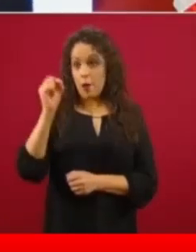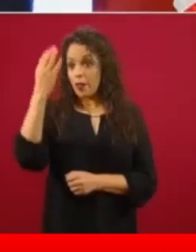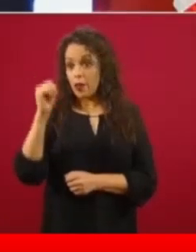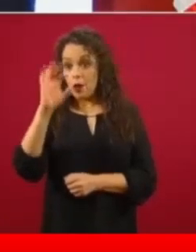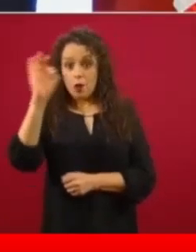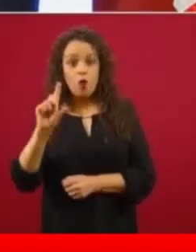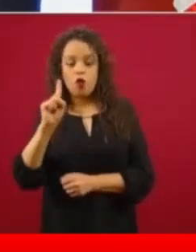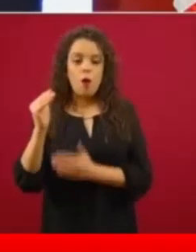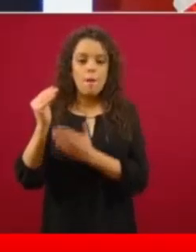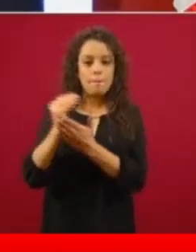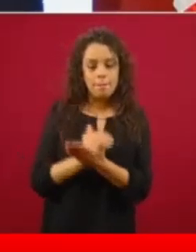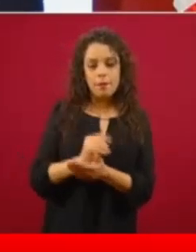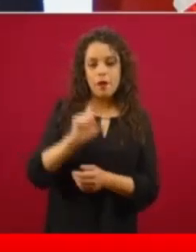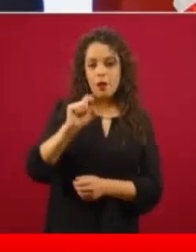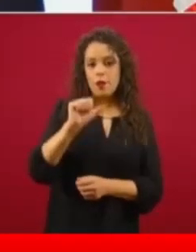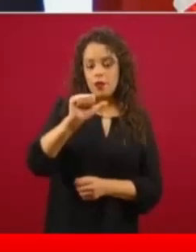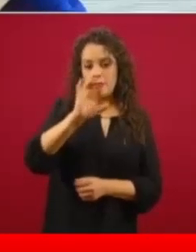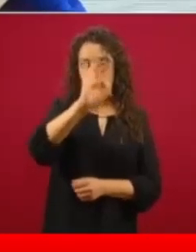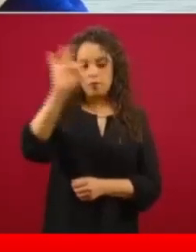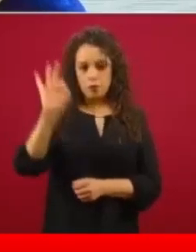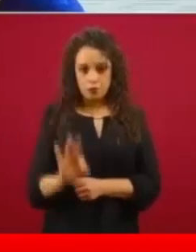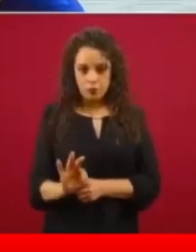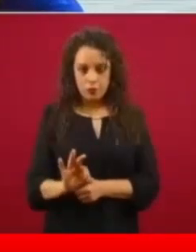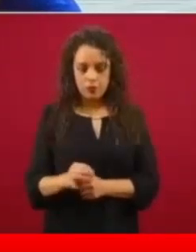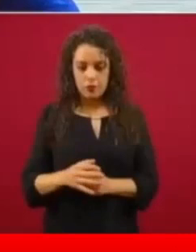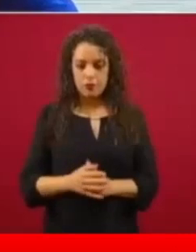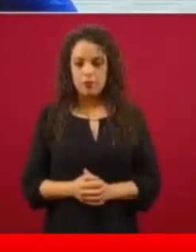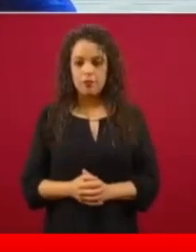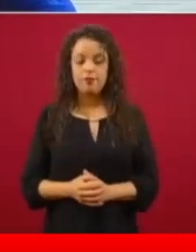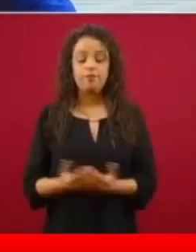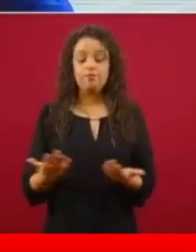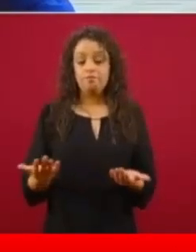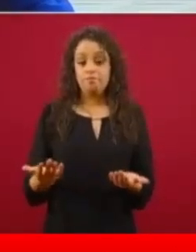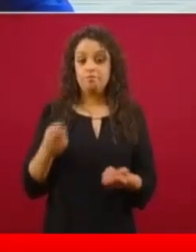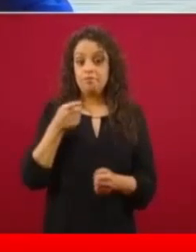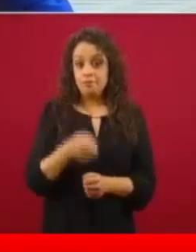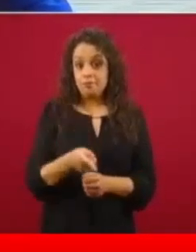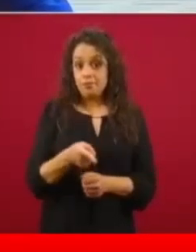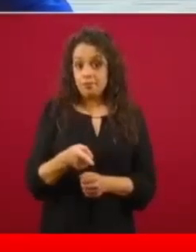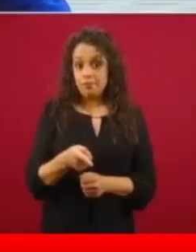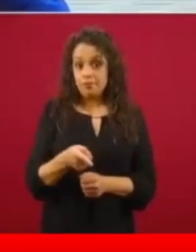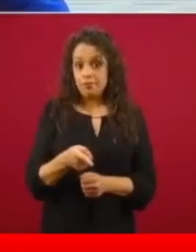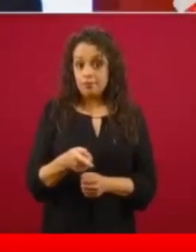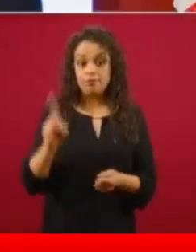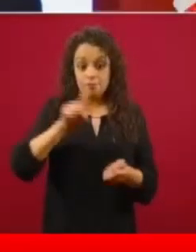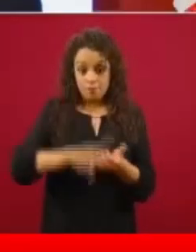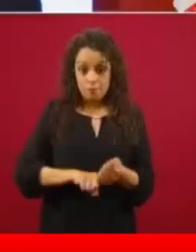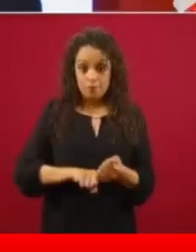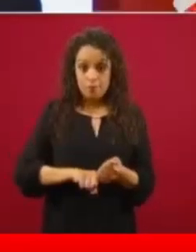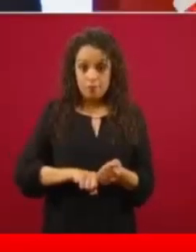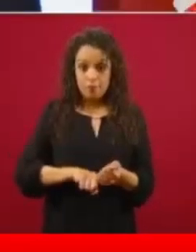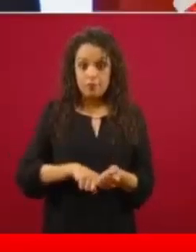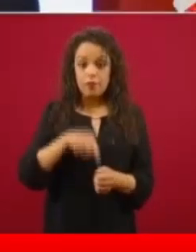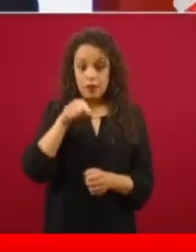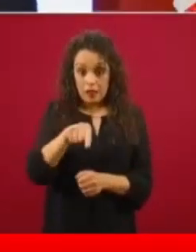de esta cantidad que hubieran ocurrido si no hubiéramos hecho las intervenciones.